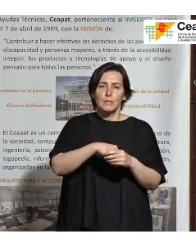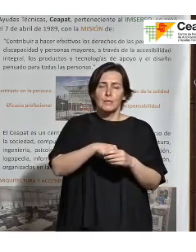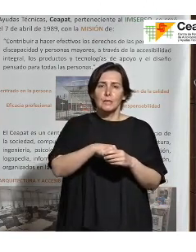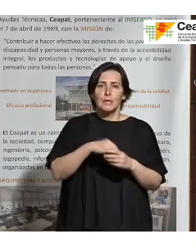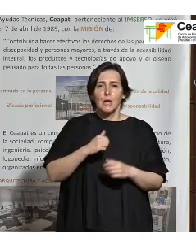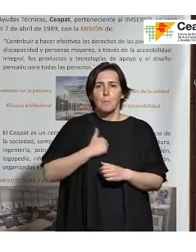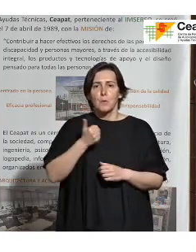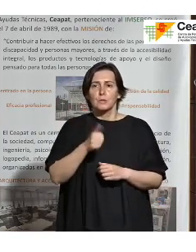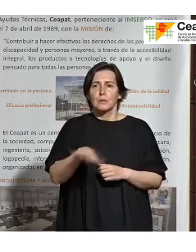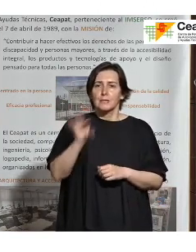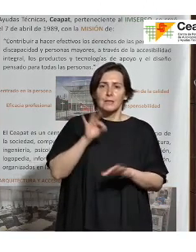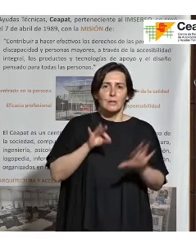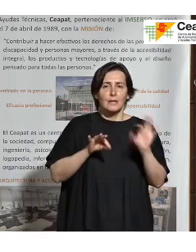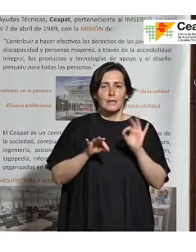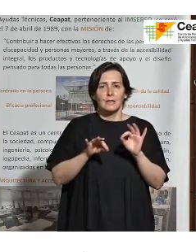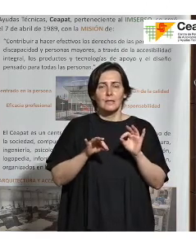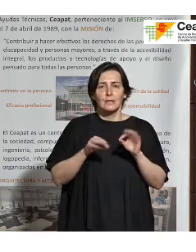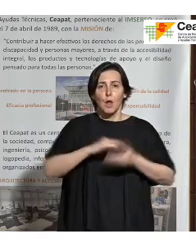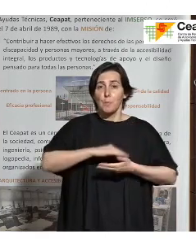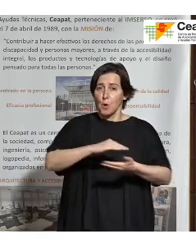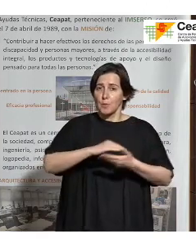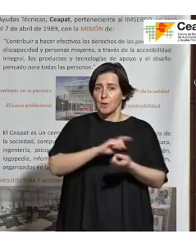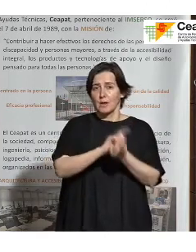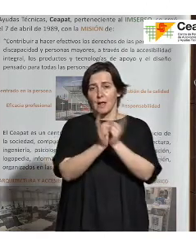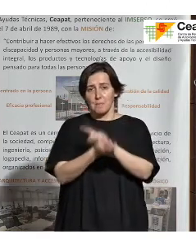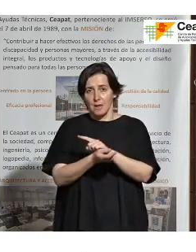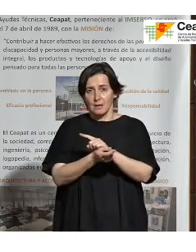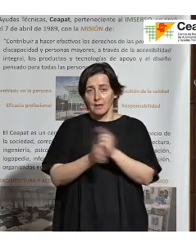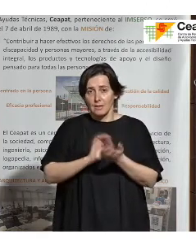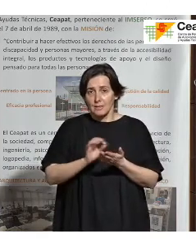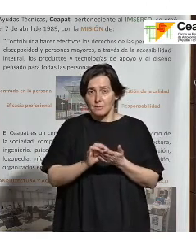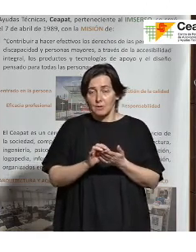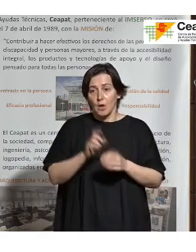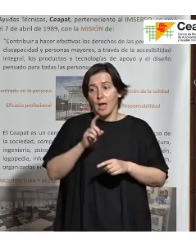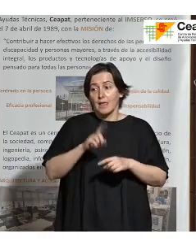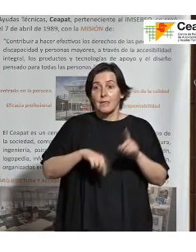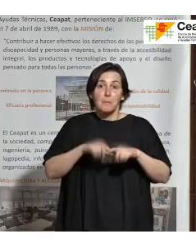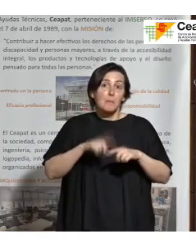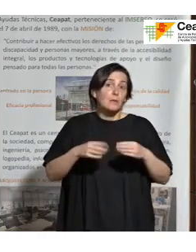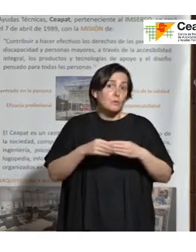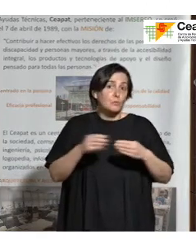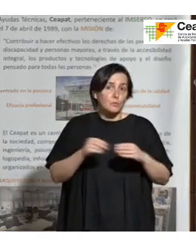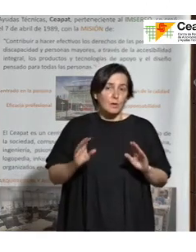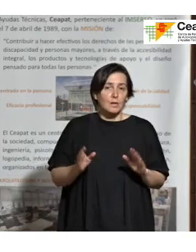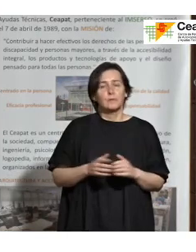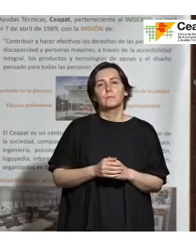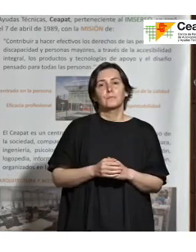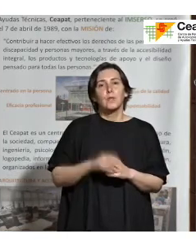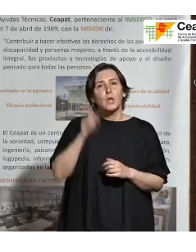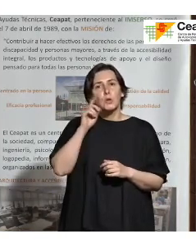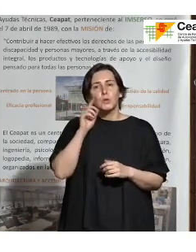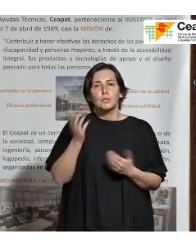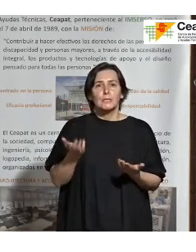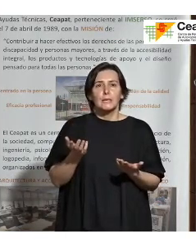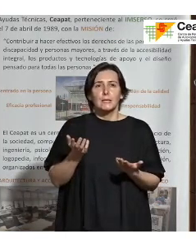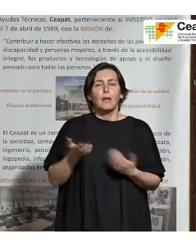proveedor o cambiar de proveedor del servicio dependiendo del usuario. No sé hasta qué punto